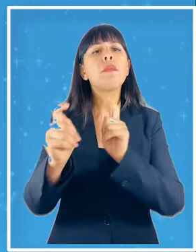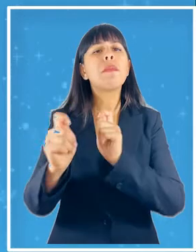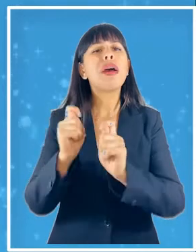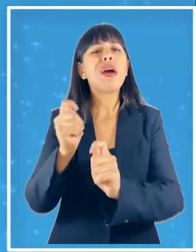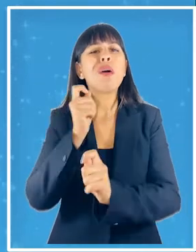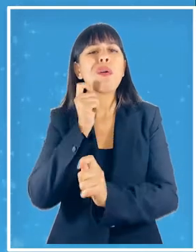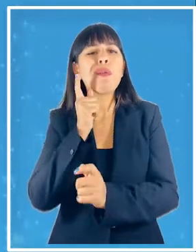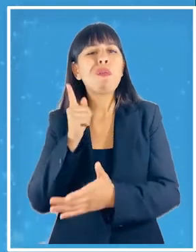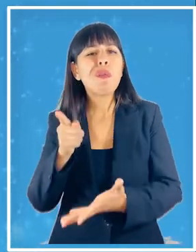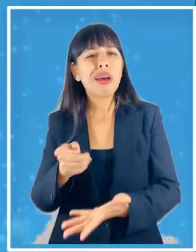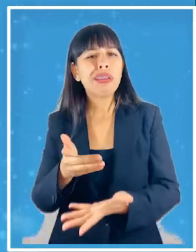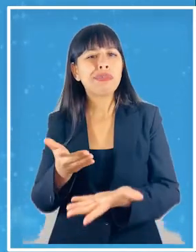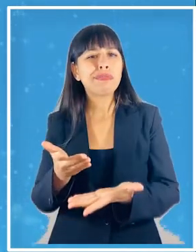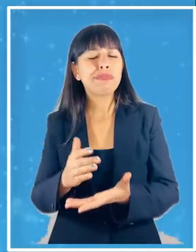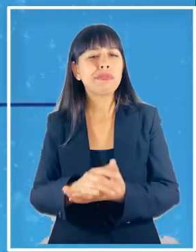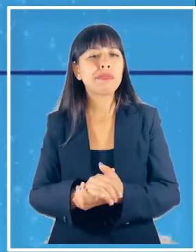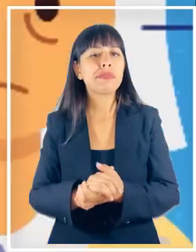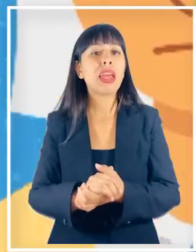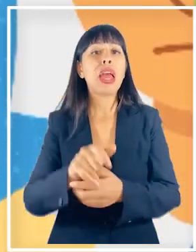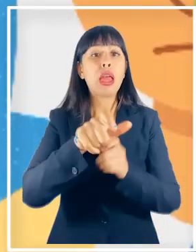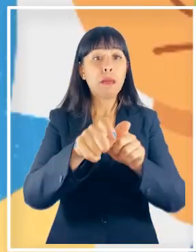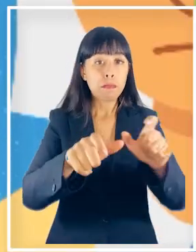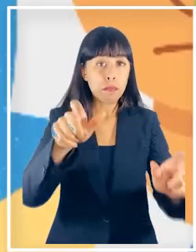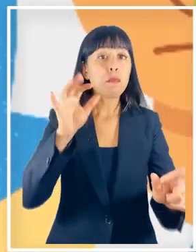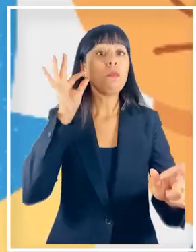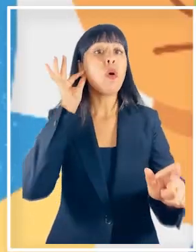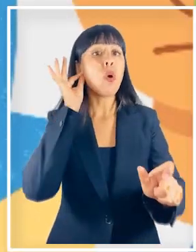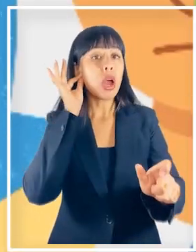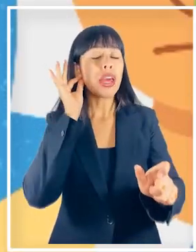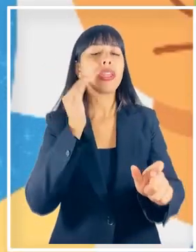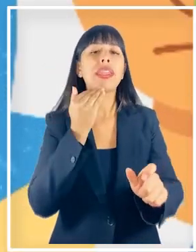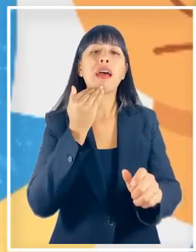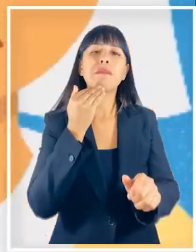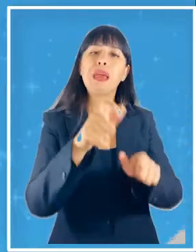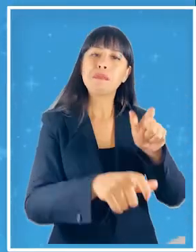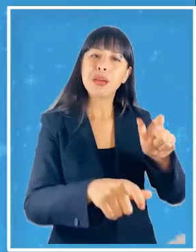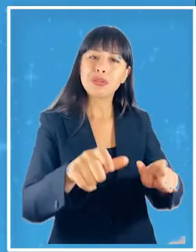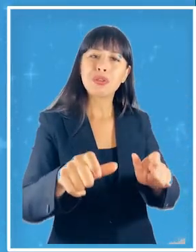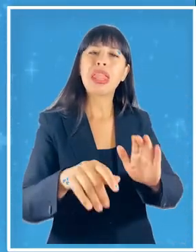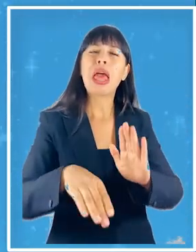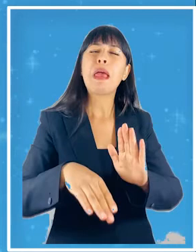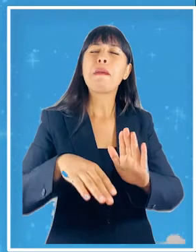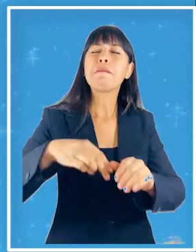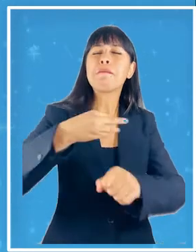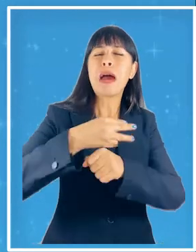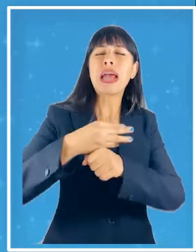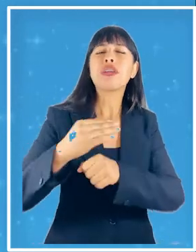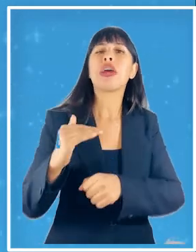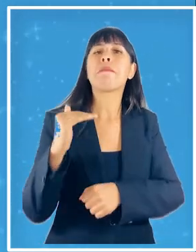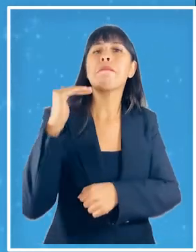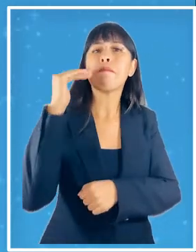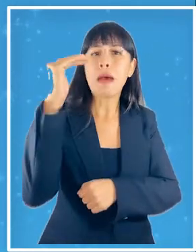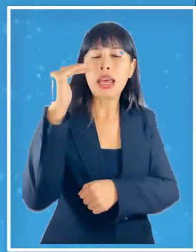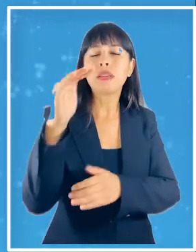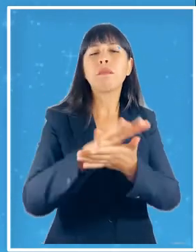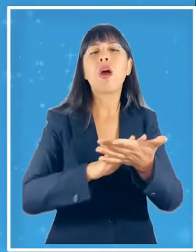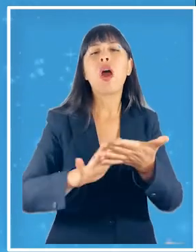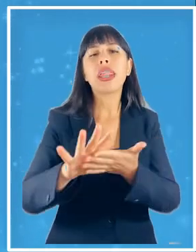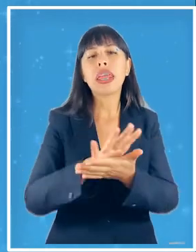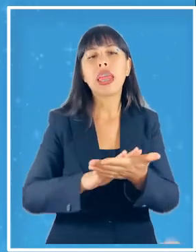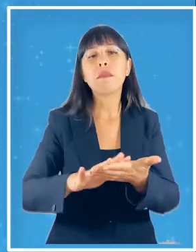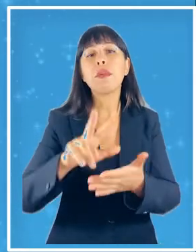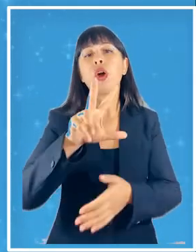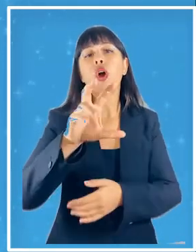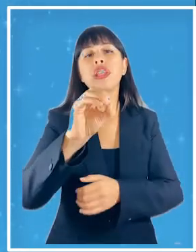grupos con mayor riesgo de sentirse solo son las mujeres las personas más mayores dentro del grupo de mayores